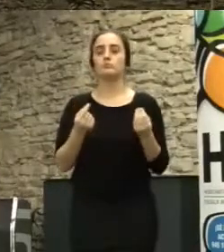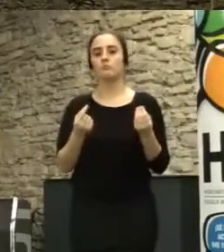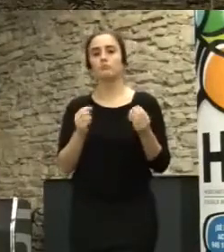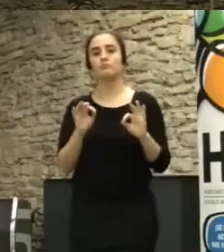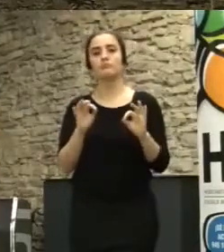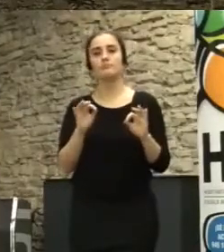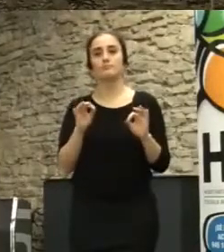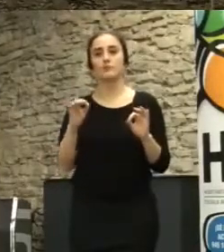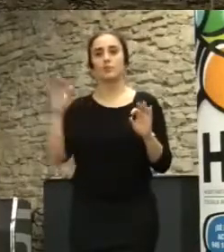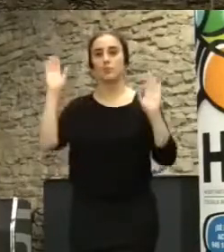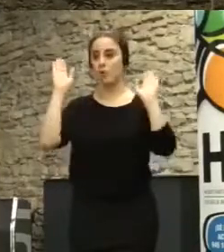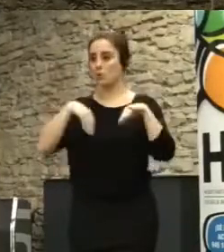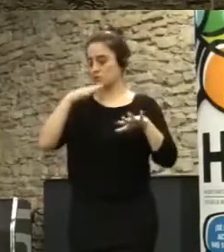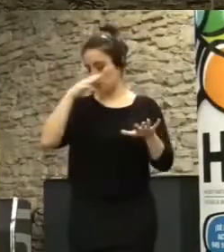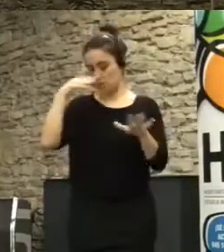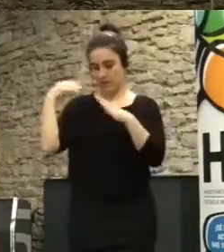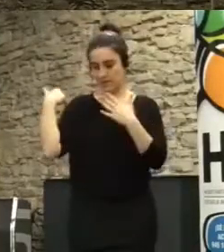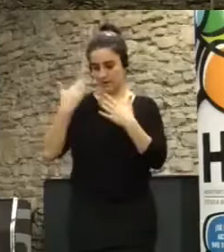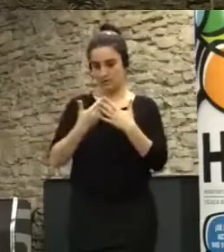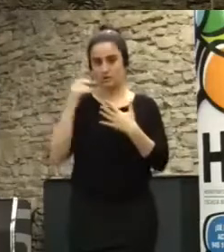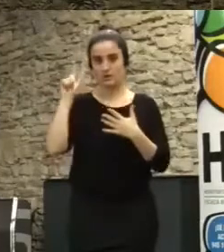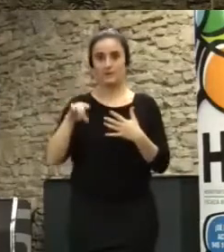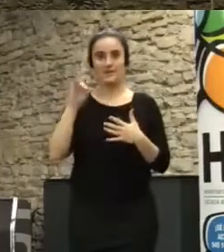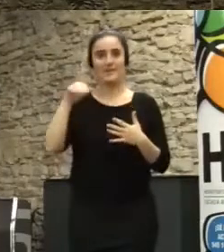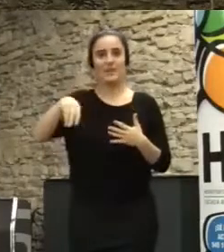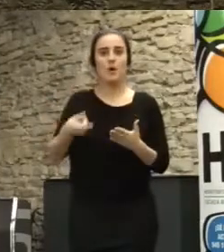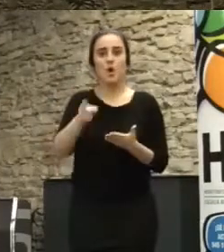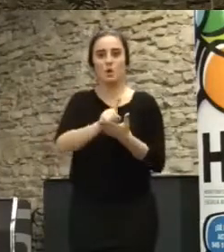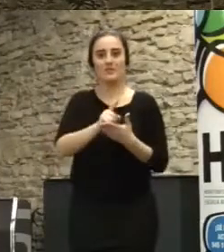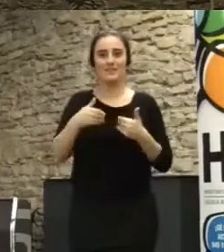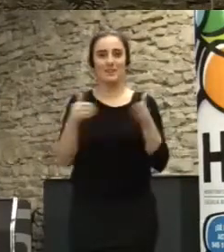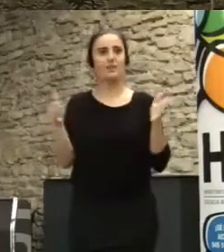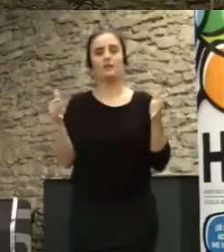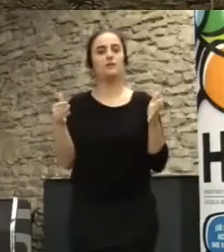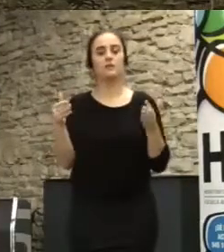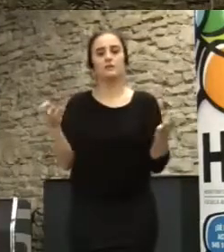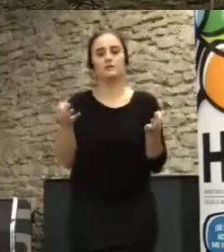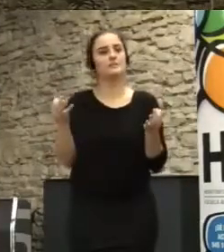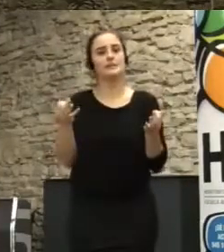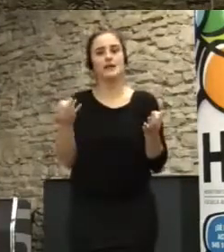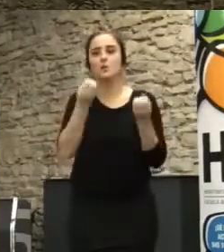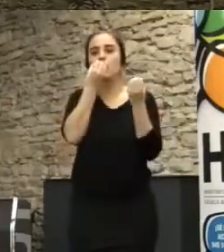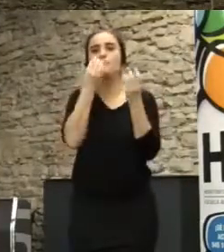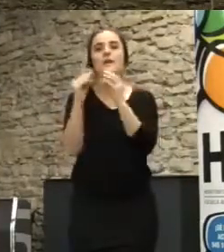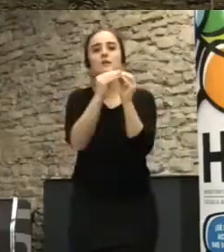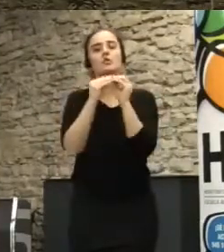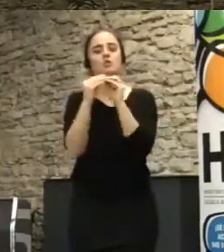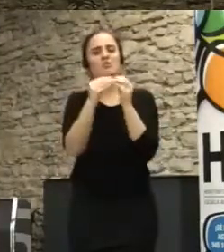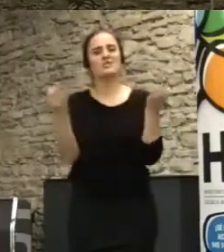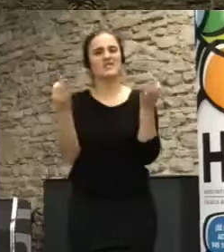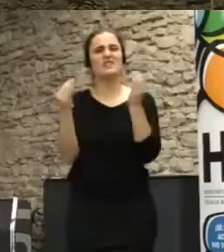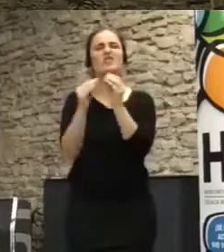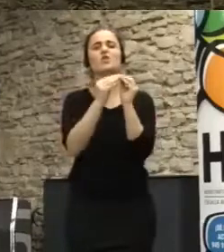desde la última década, el 15M lo puso otra vez sobre la mesa, un poco qué es exactamente este bien común, ¿no? Estos